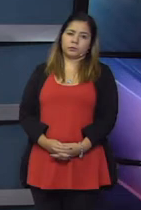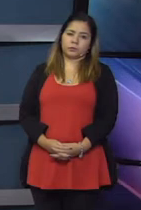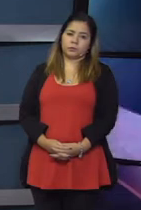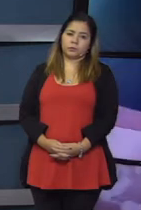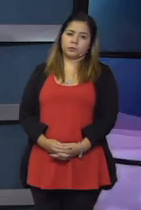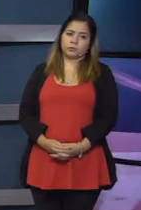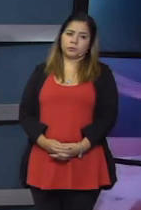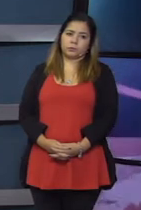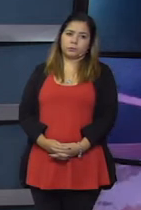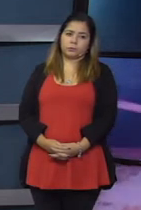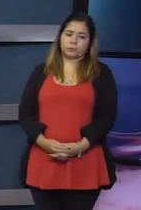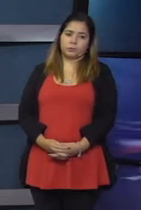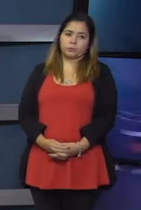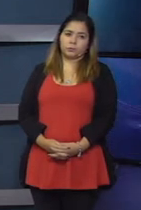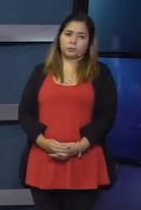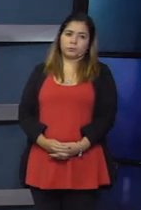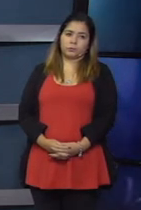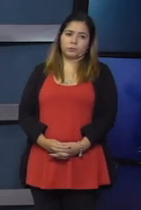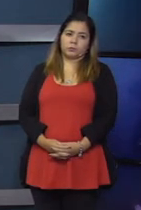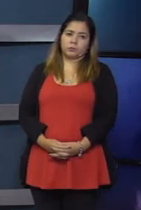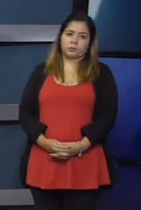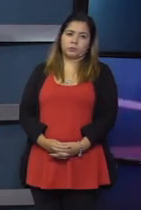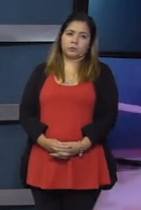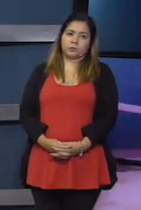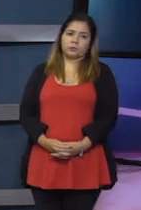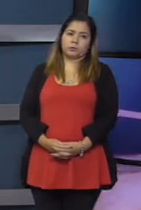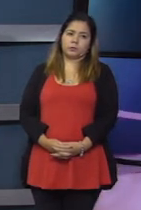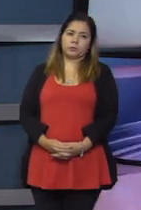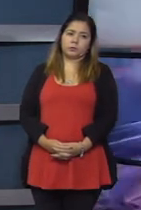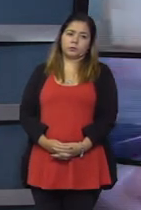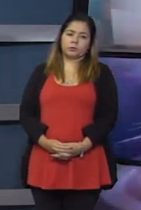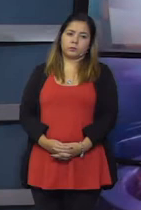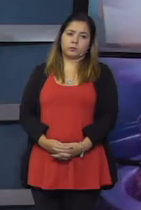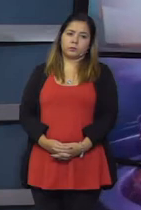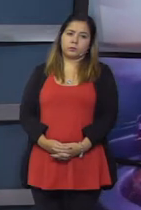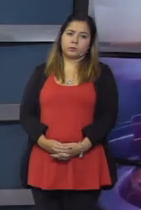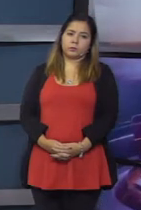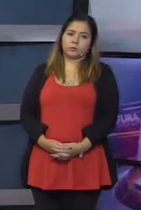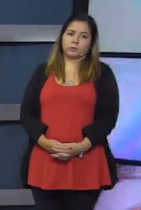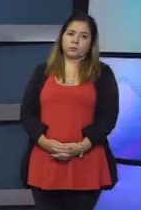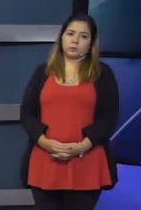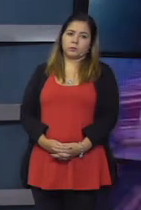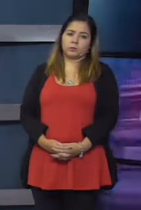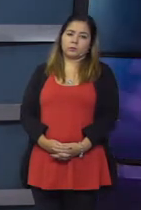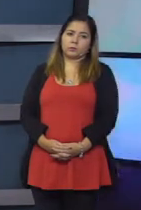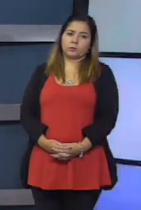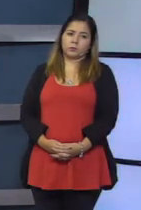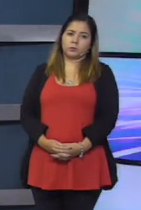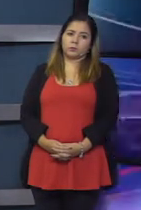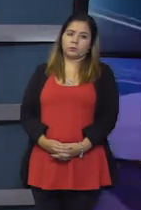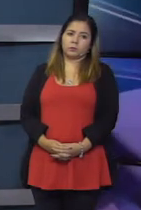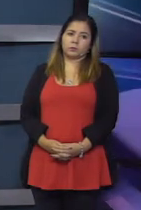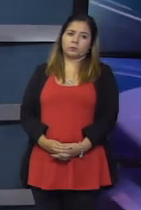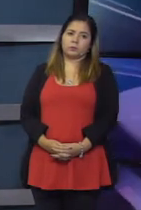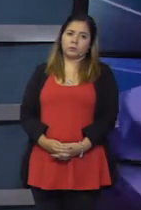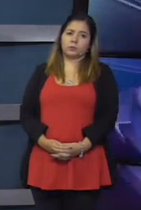Estado parlamentario en la semana próxima, ponerle un límite a este tipo de medidas que